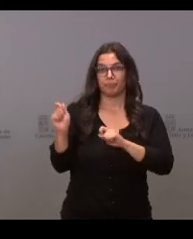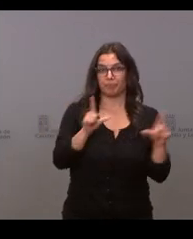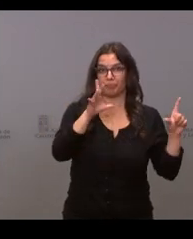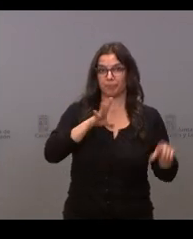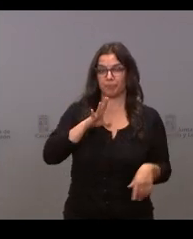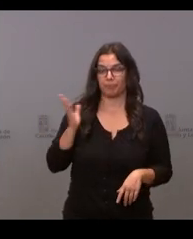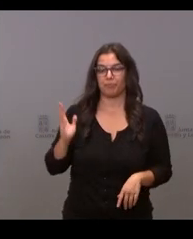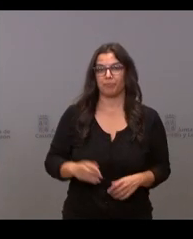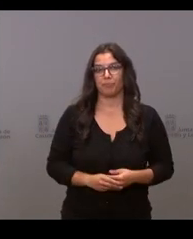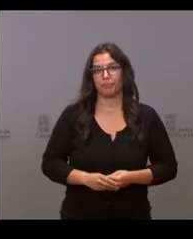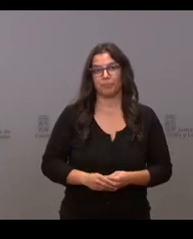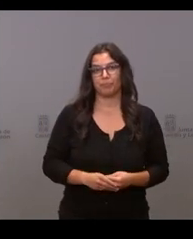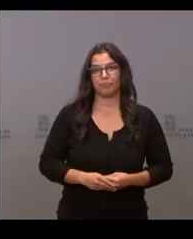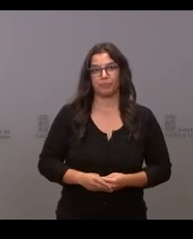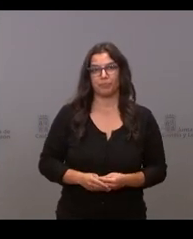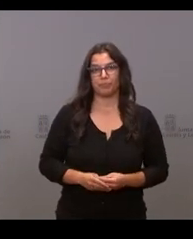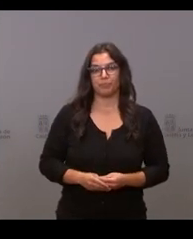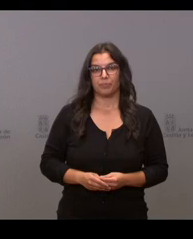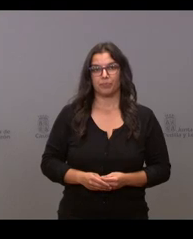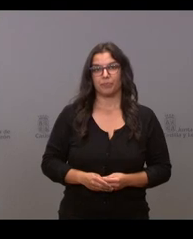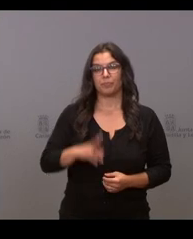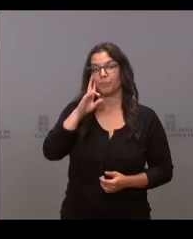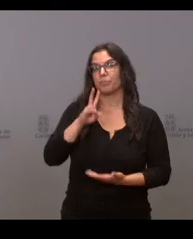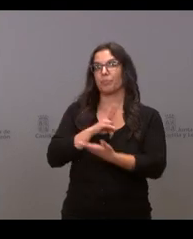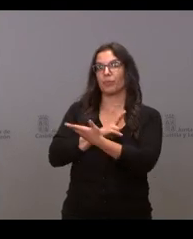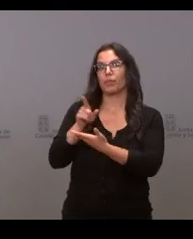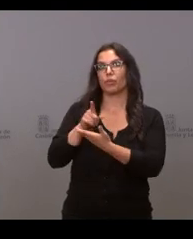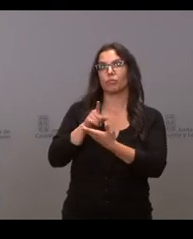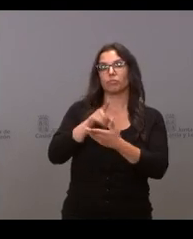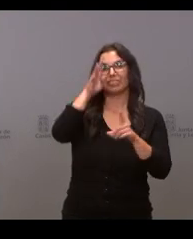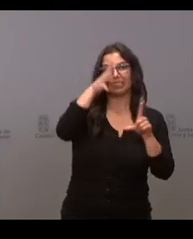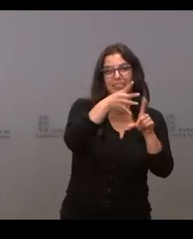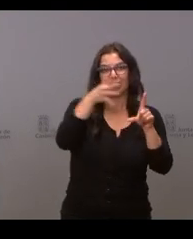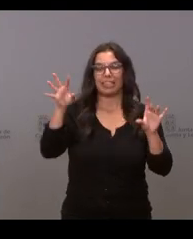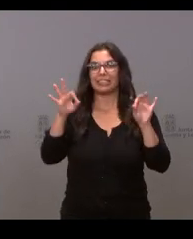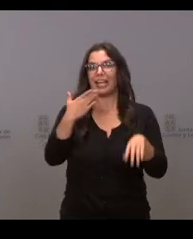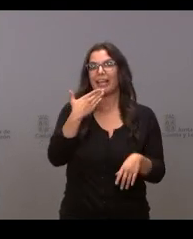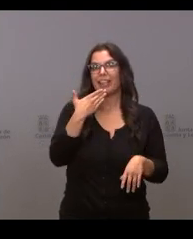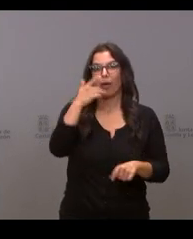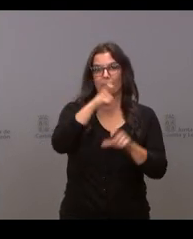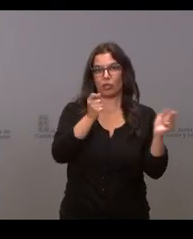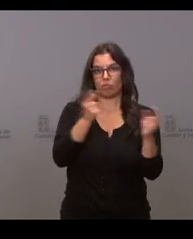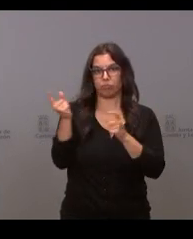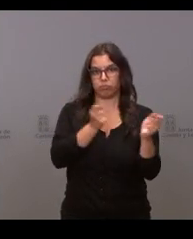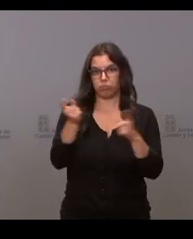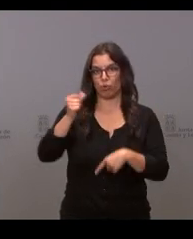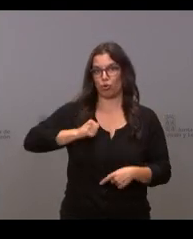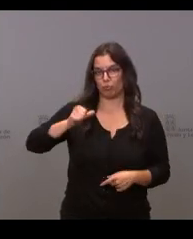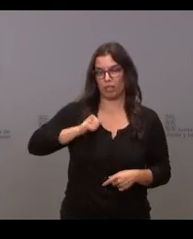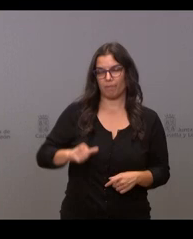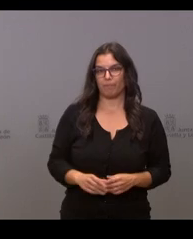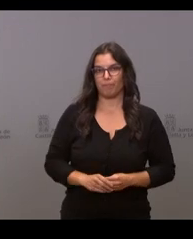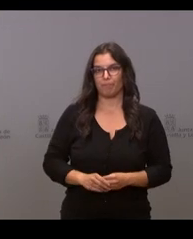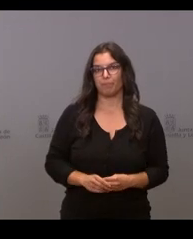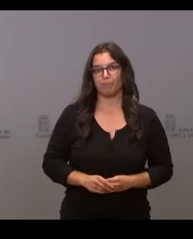diapositiva, estas son las tablas de edad de nuestros ingresados en nuestros hospitales.